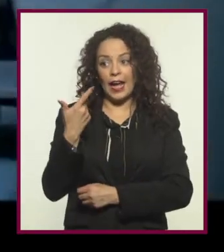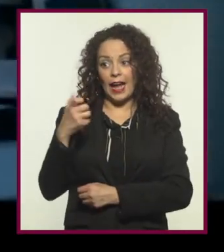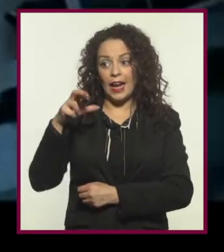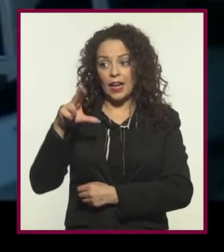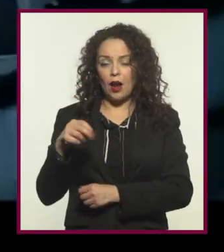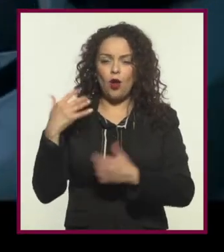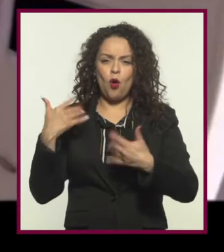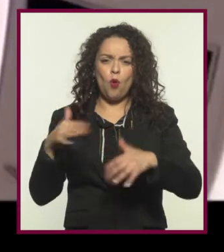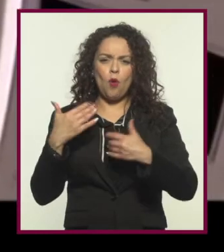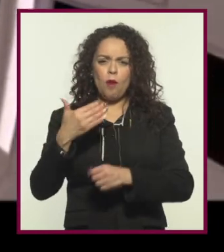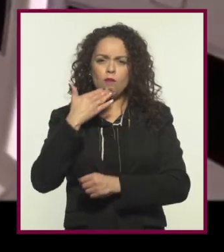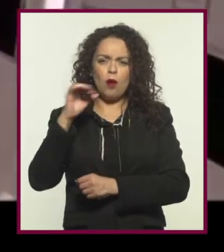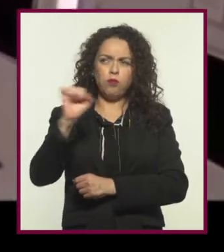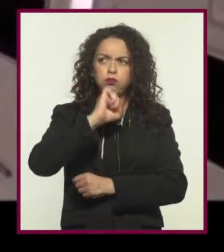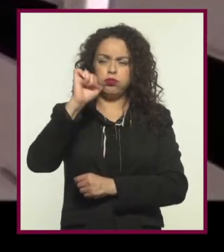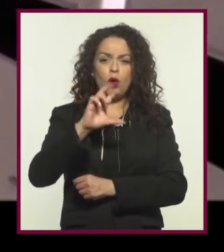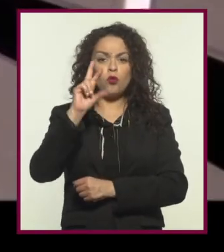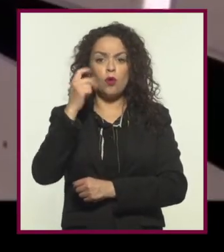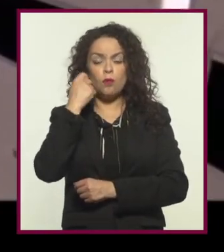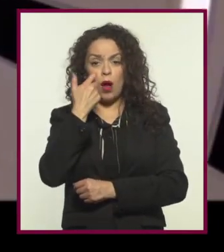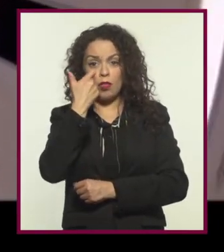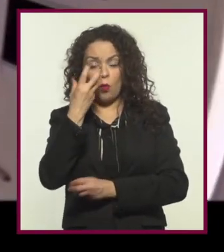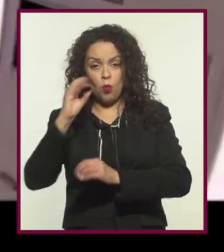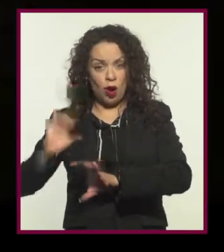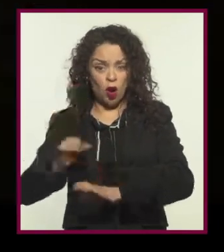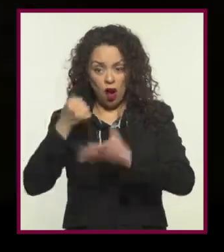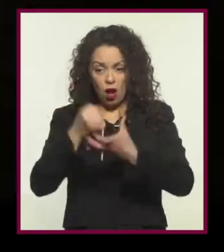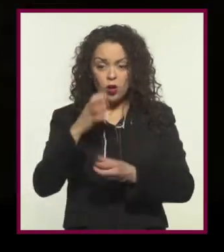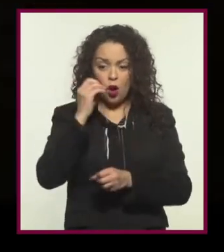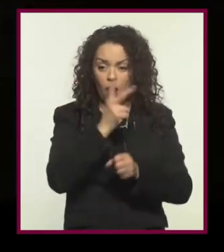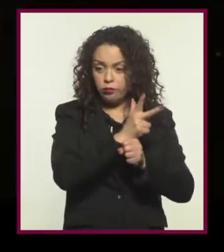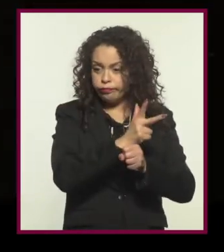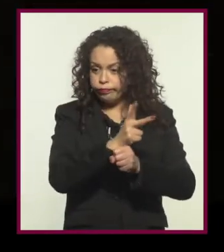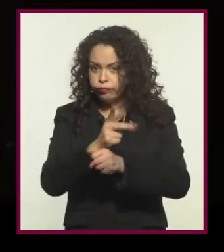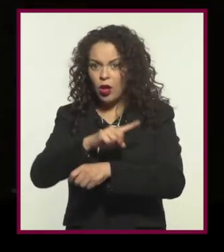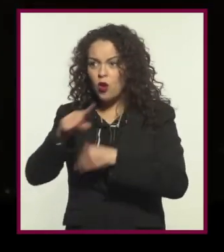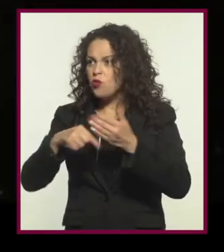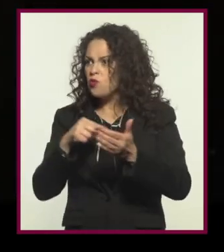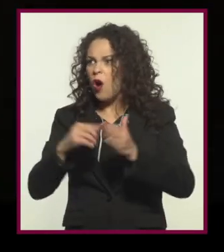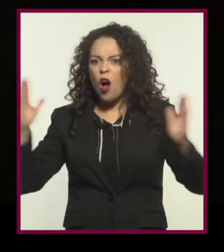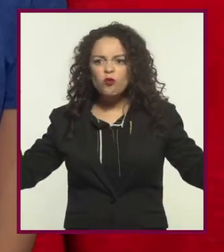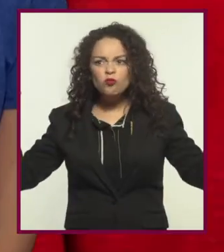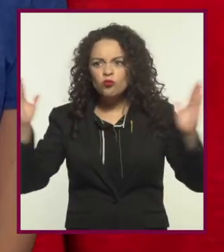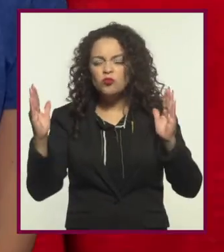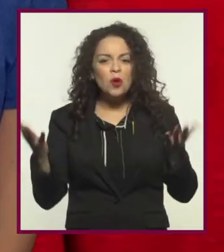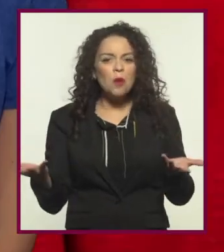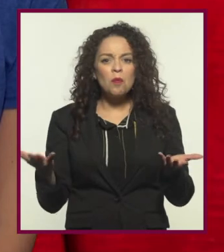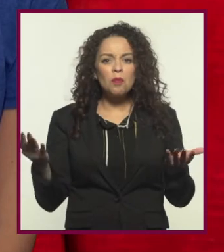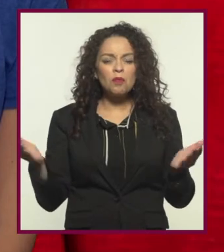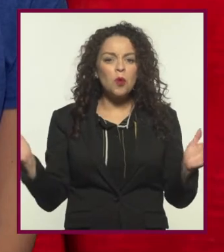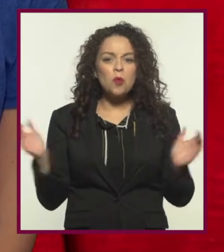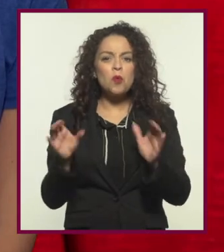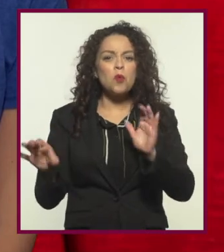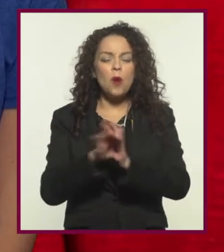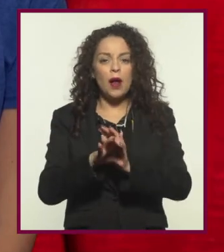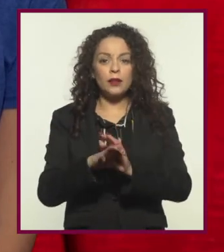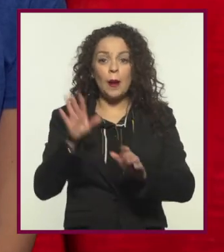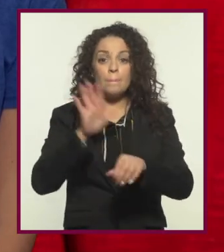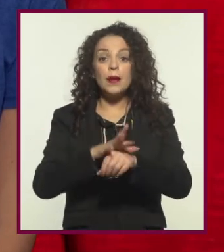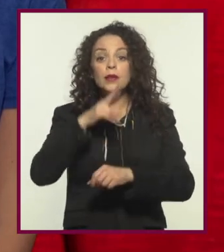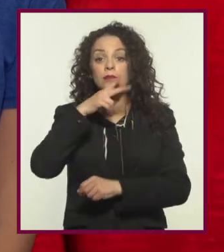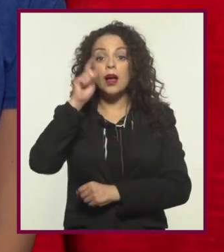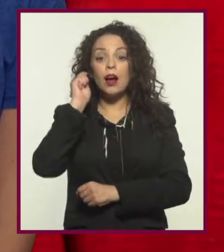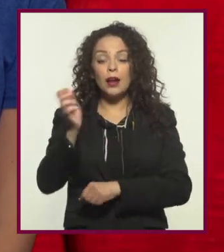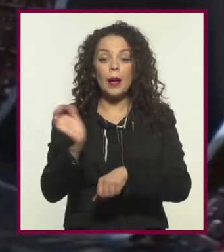potencial de este género, sin importar que tuviera grandes presupuestos o se filmara entre cuatro paredes. El mejor ejemplo de esto es la